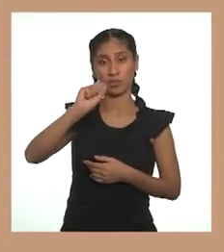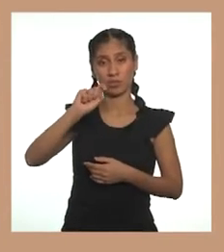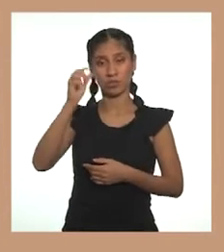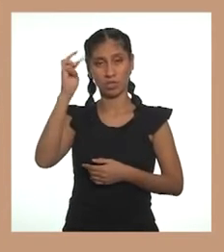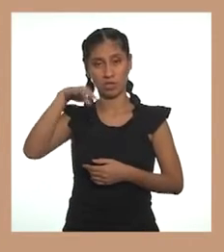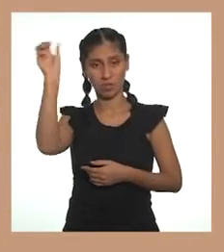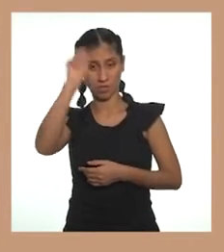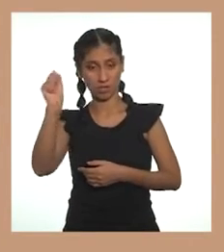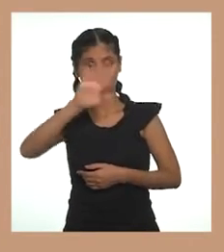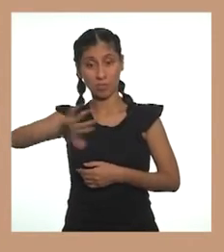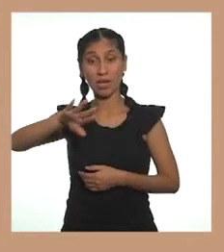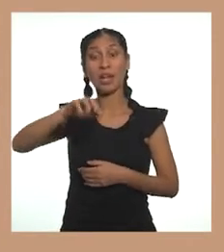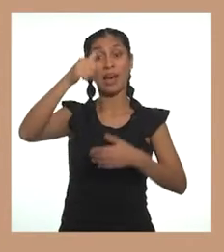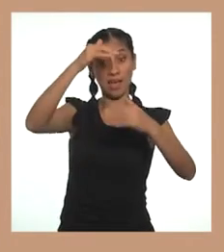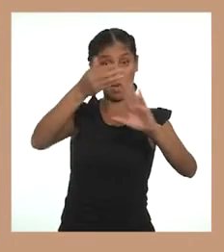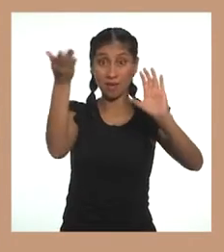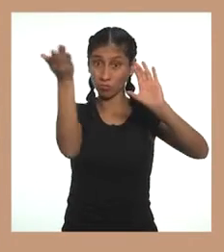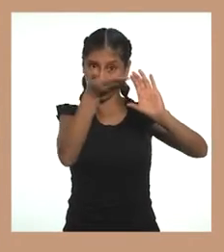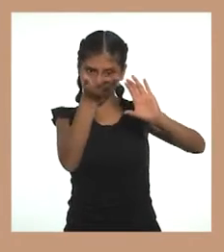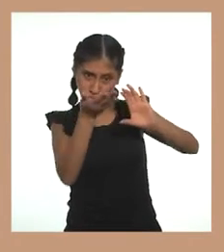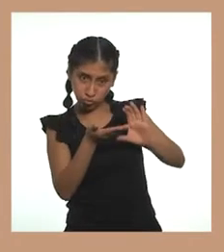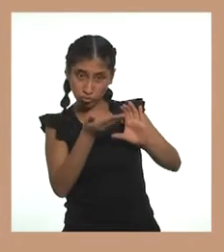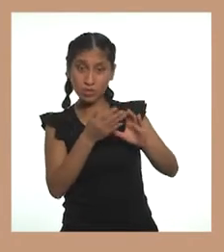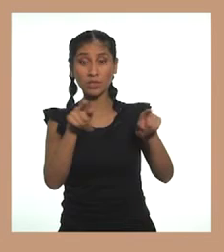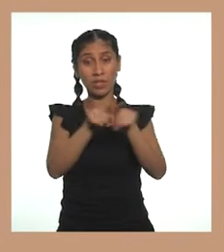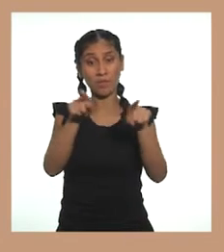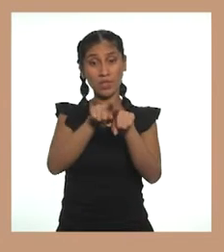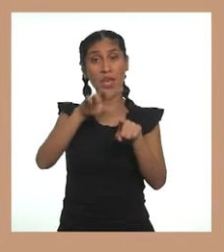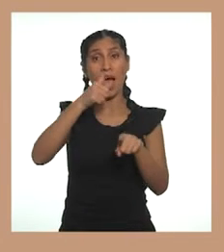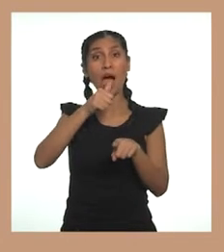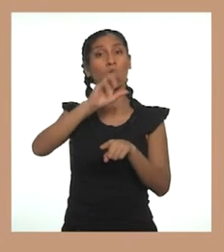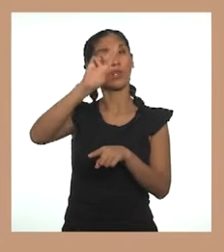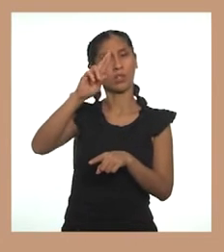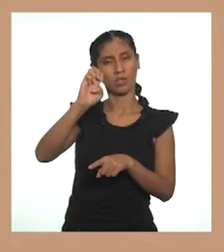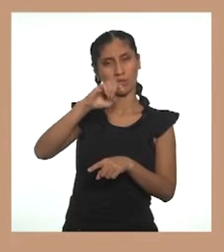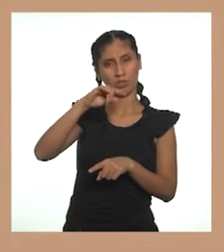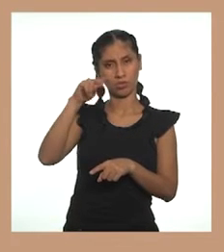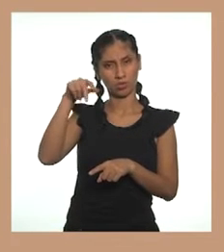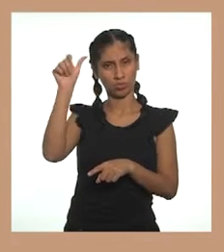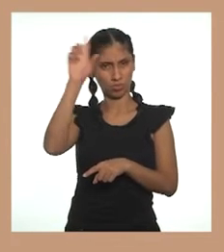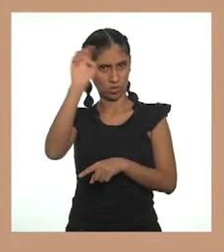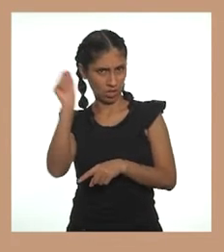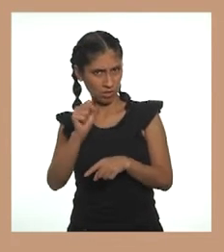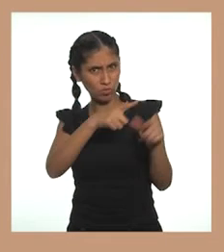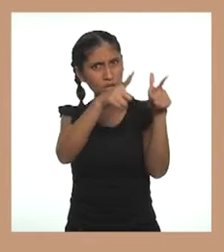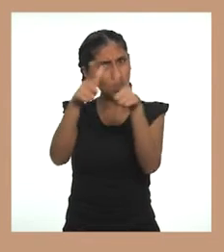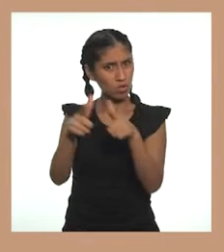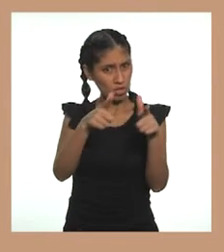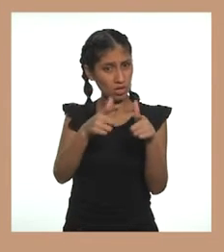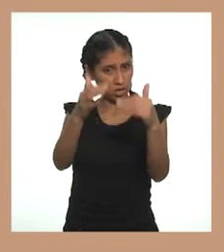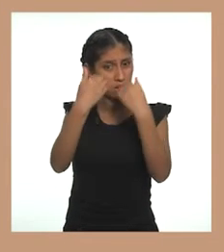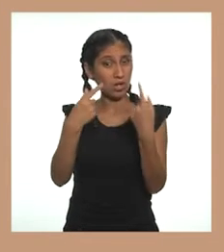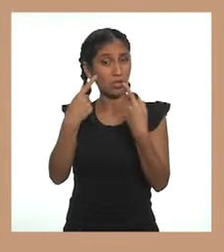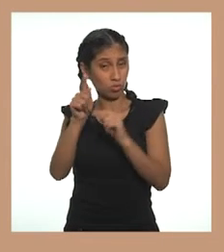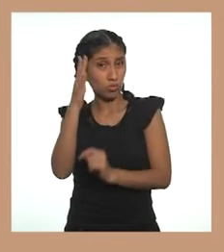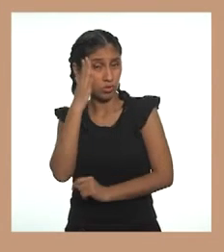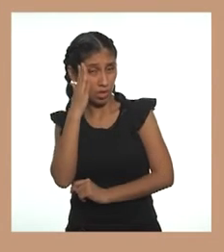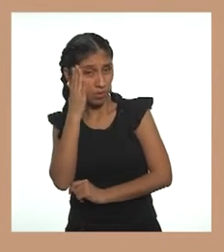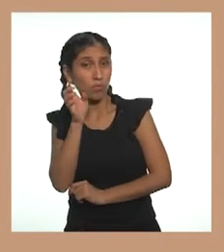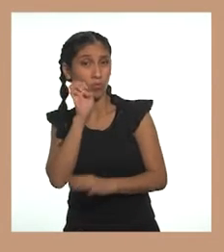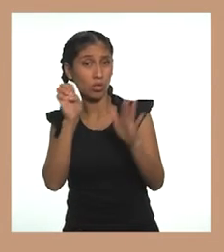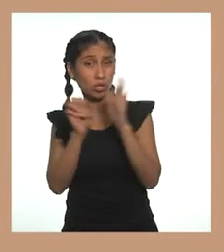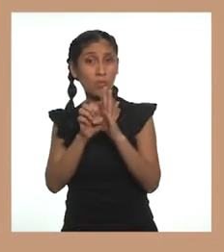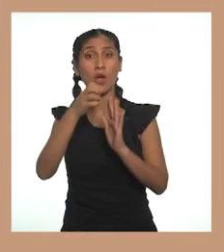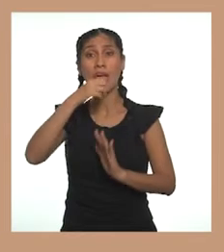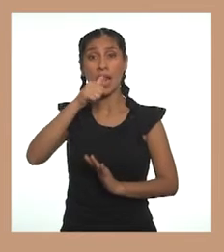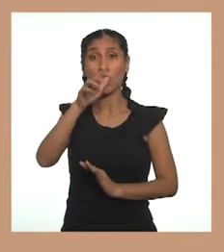sistemas para la recolección y el tratamiento de aguas residuales? Pero, ¿conoces cuál es el proceso para que el agua que ya